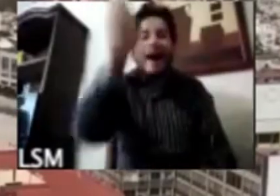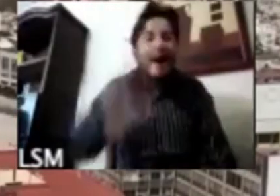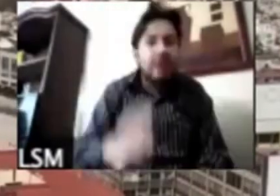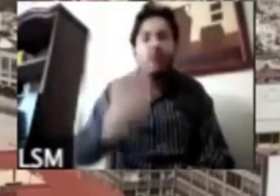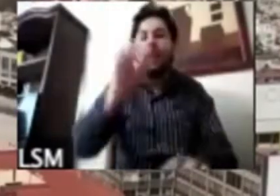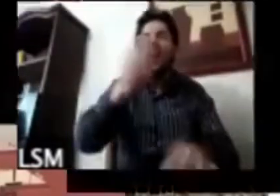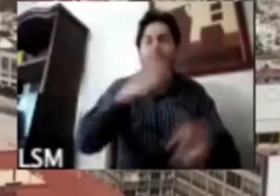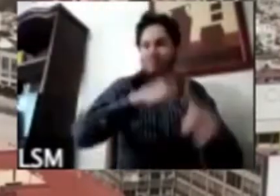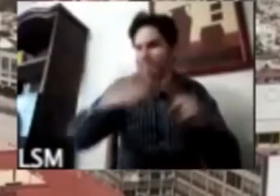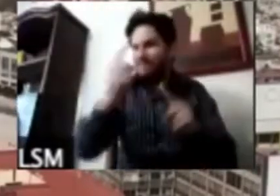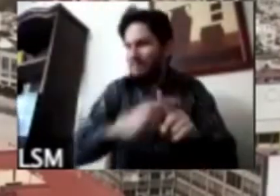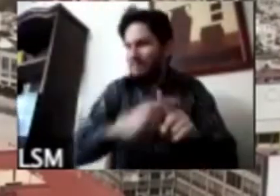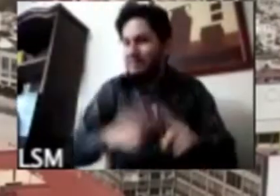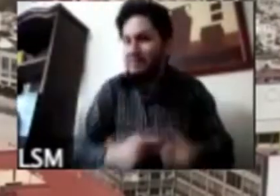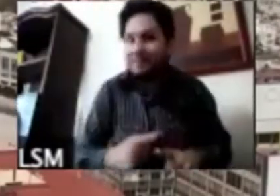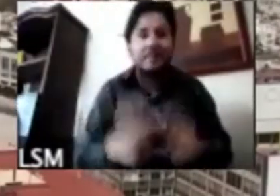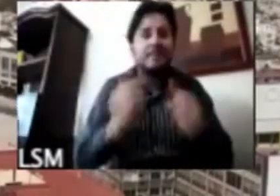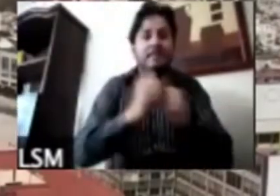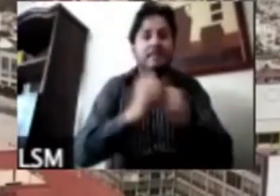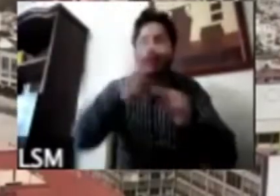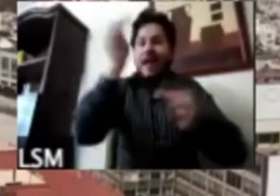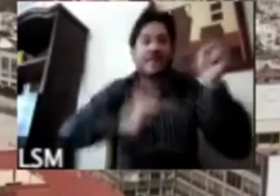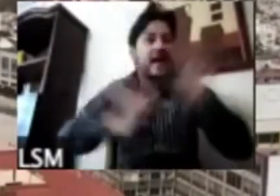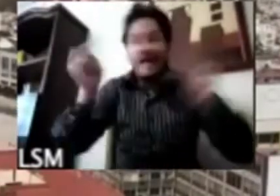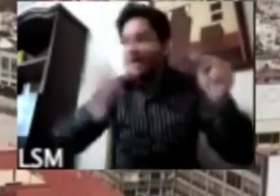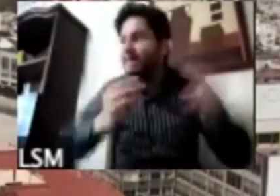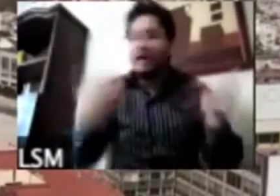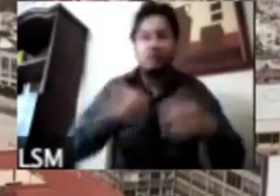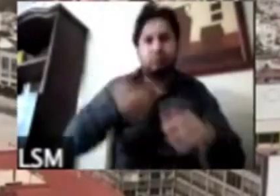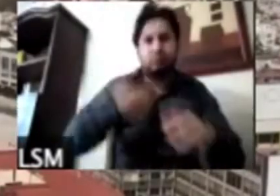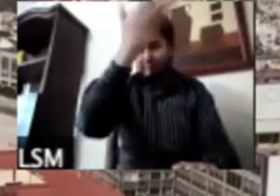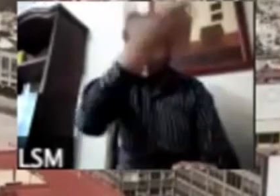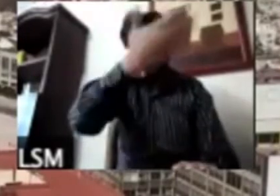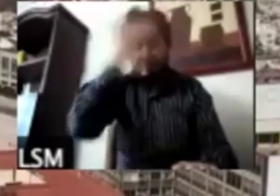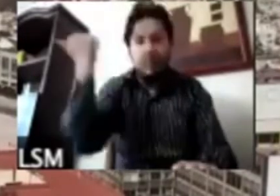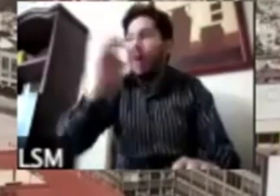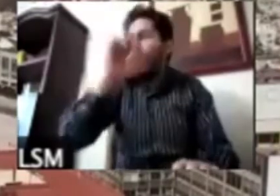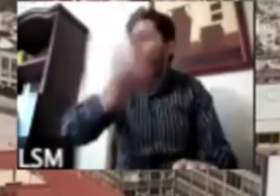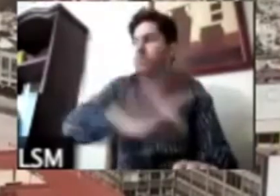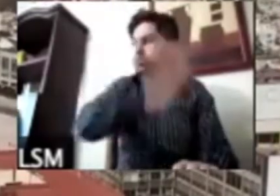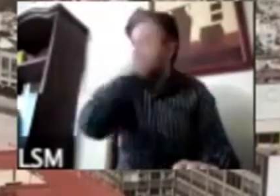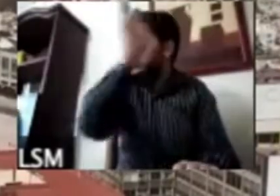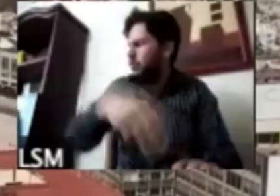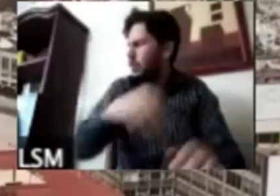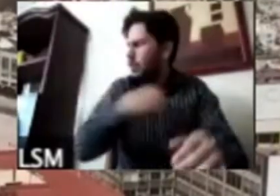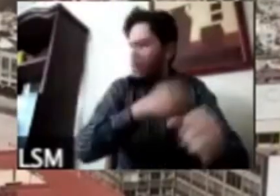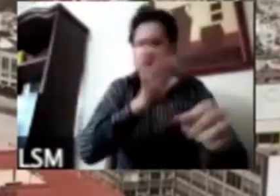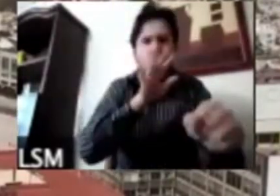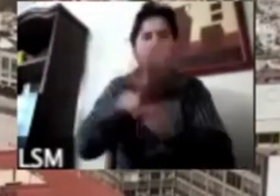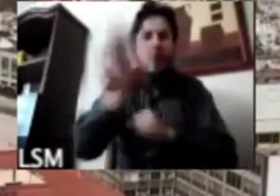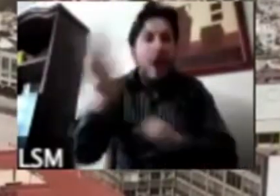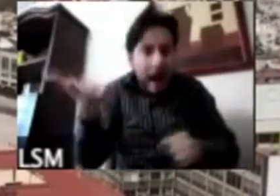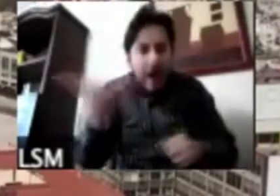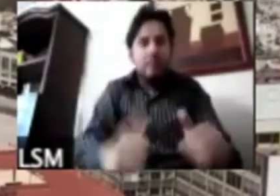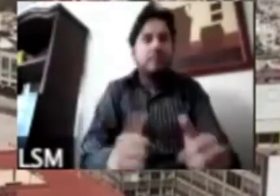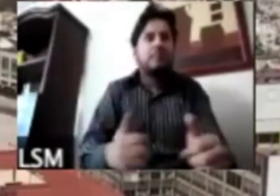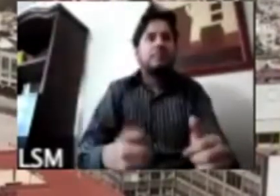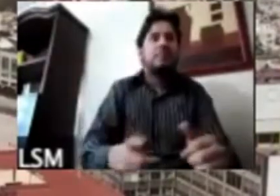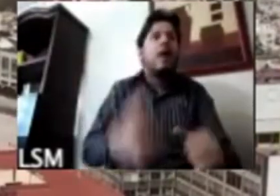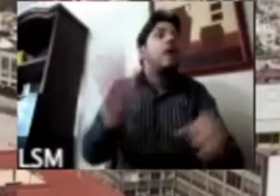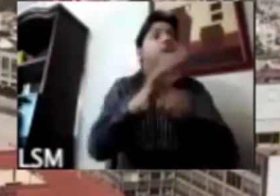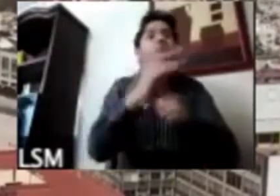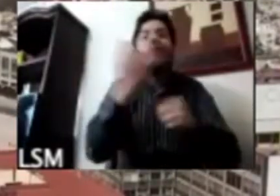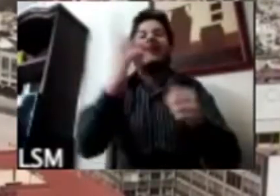el discurso oficial porque el discurso oficial va a ser ese en todos lados se murieron menos de los que se podían haber muertos ese va a ser porque es comunicación